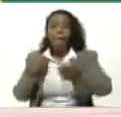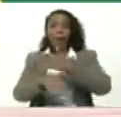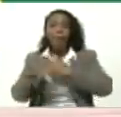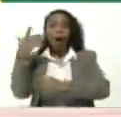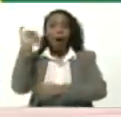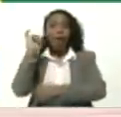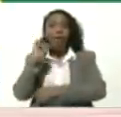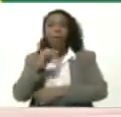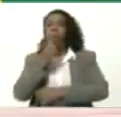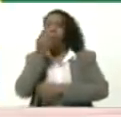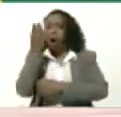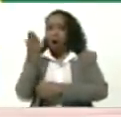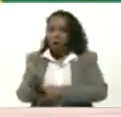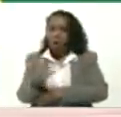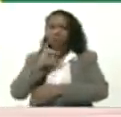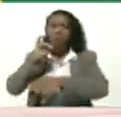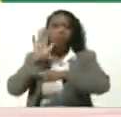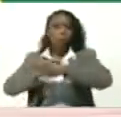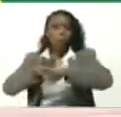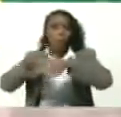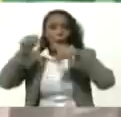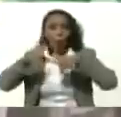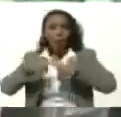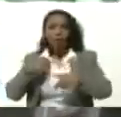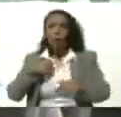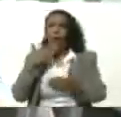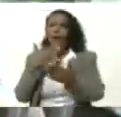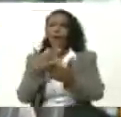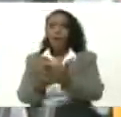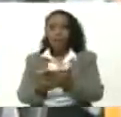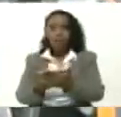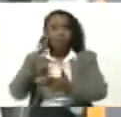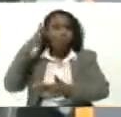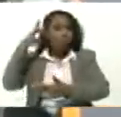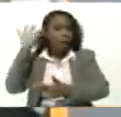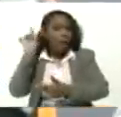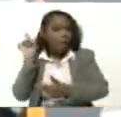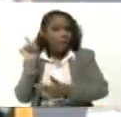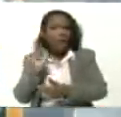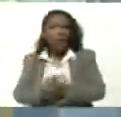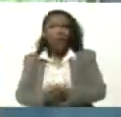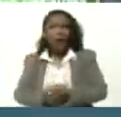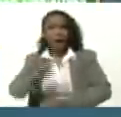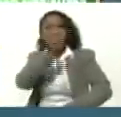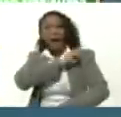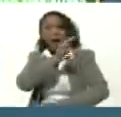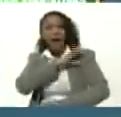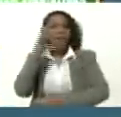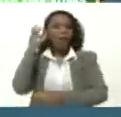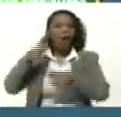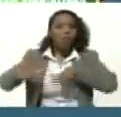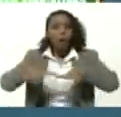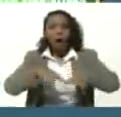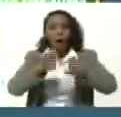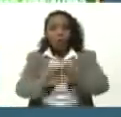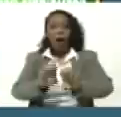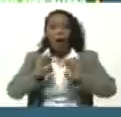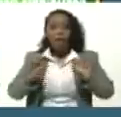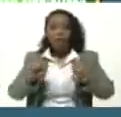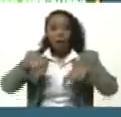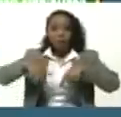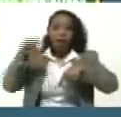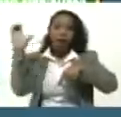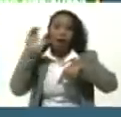Buenos anuncios Hoy Quiero saludar A Graciela Rapizarda Jefa De la zona Educativa De